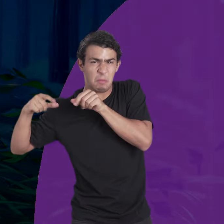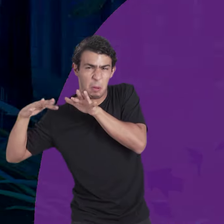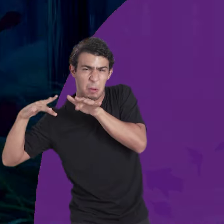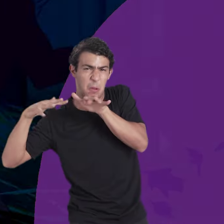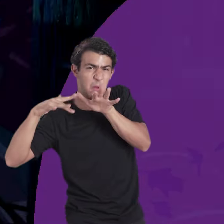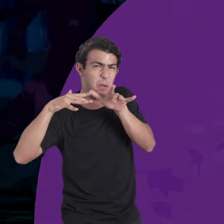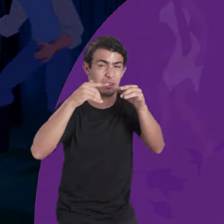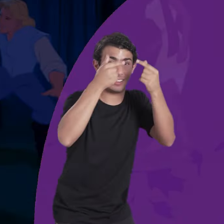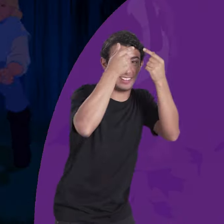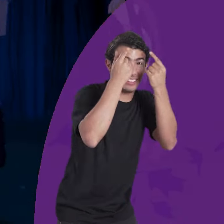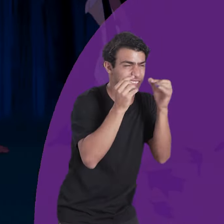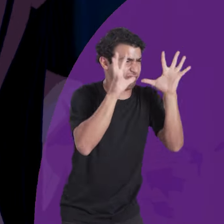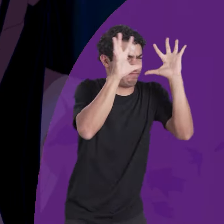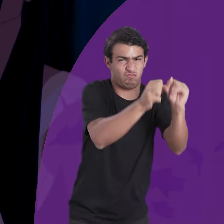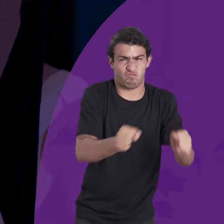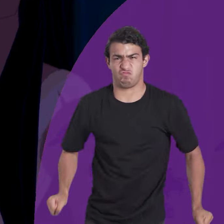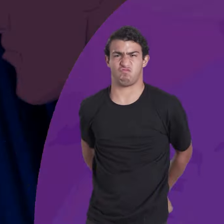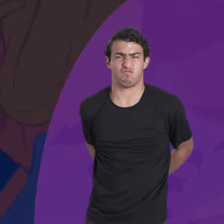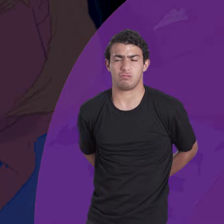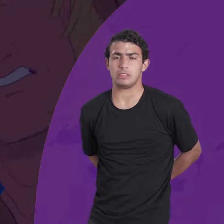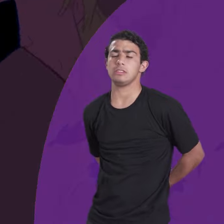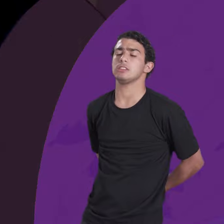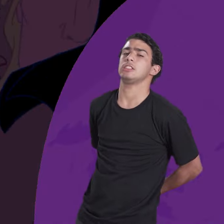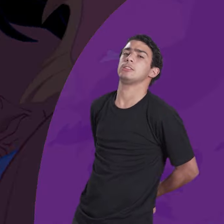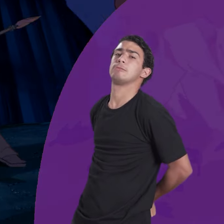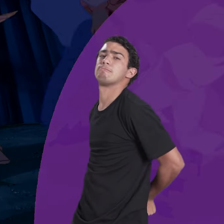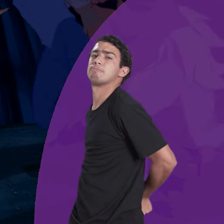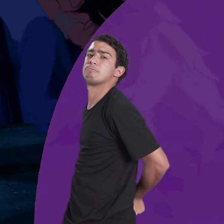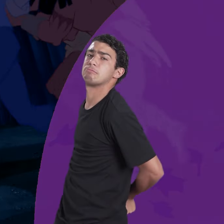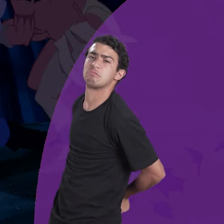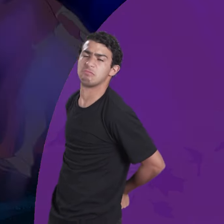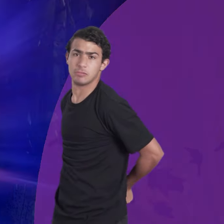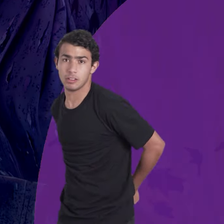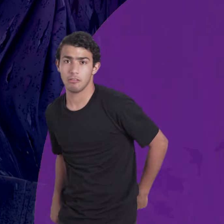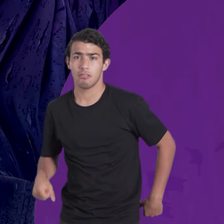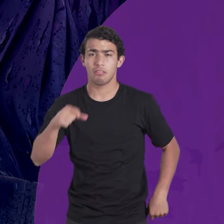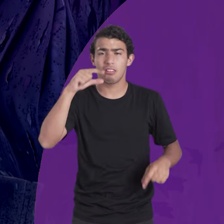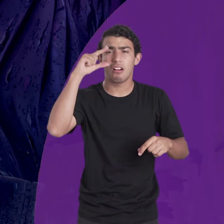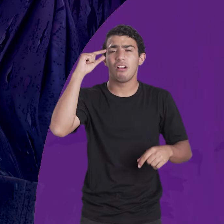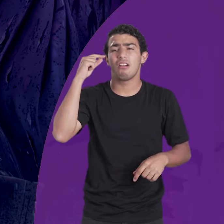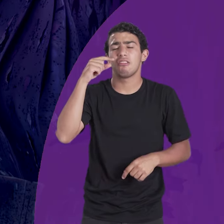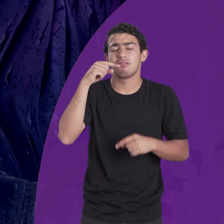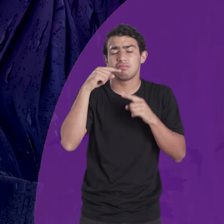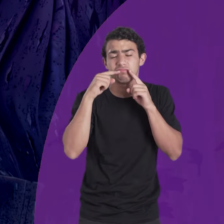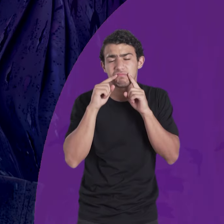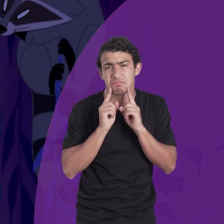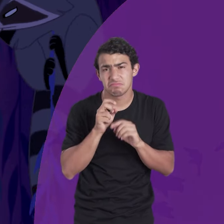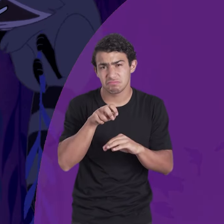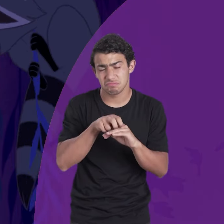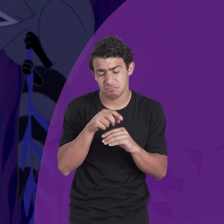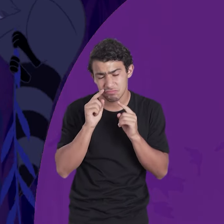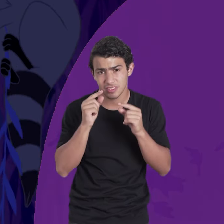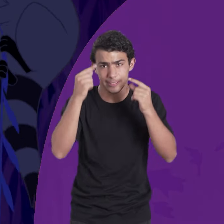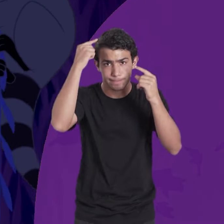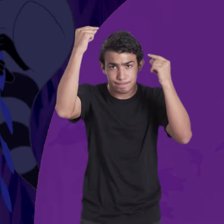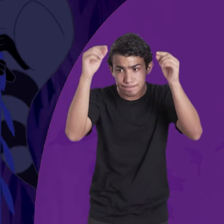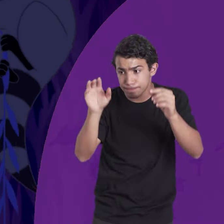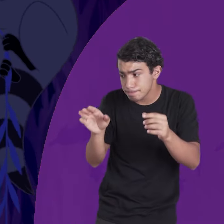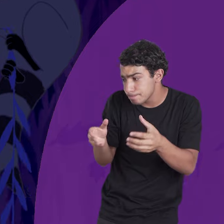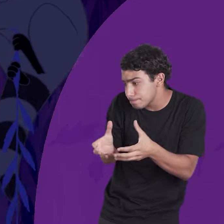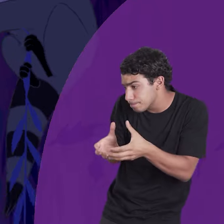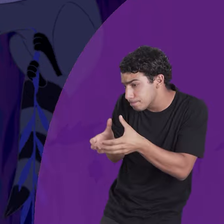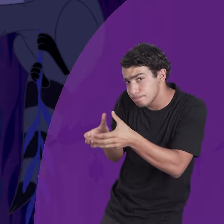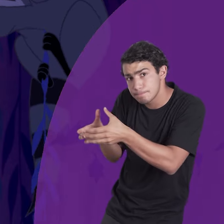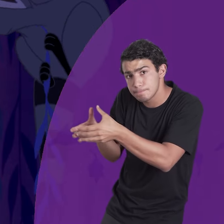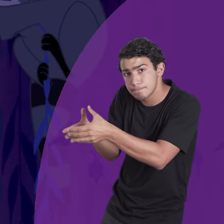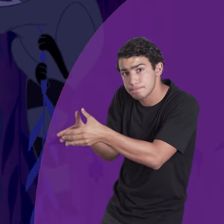John Smith recibe toda la culpa y es tomado como prisionero. Me siento tan perdida. Cuando Miko le